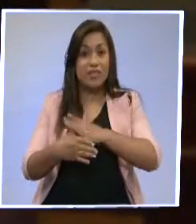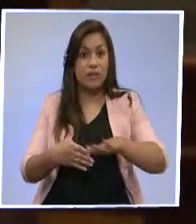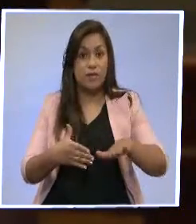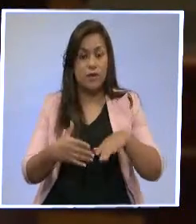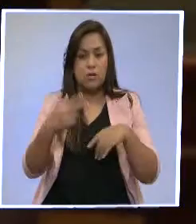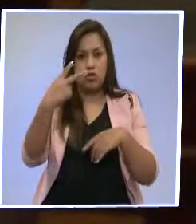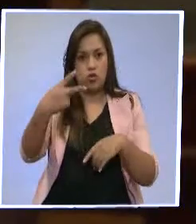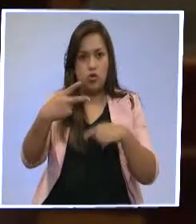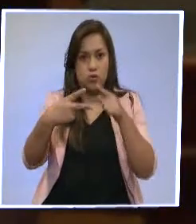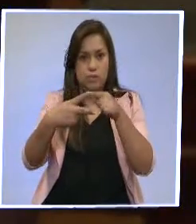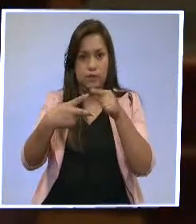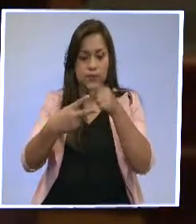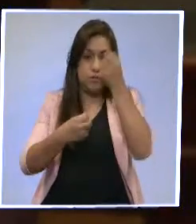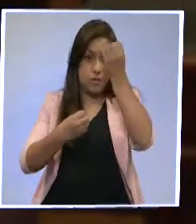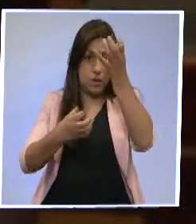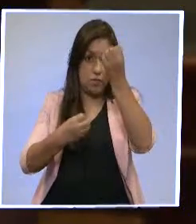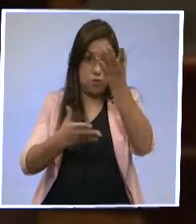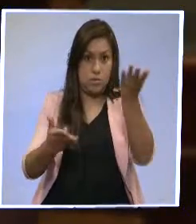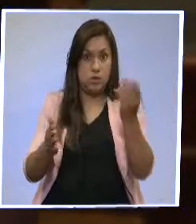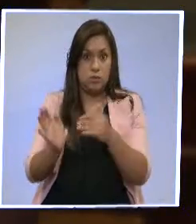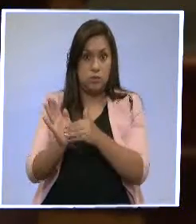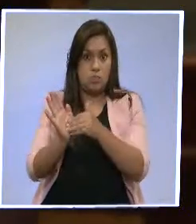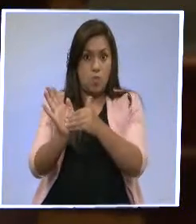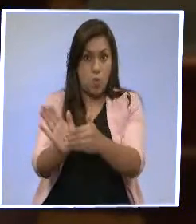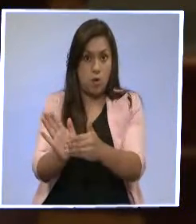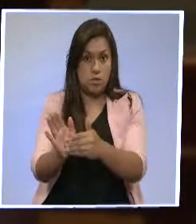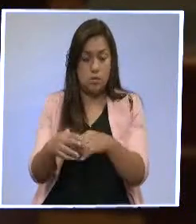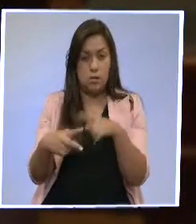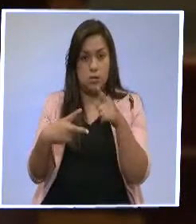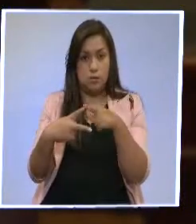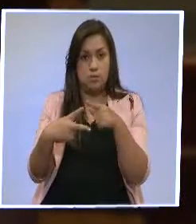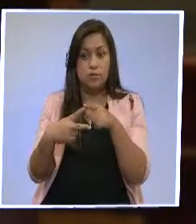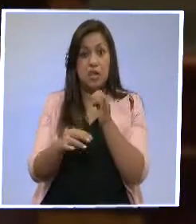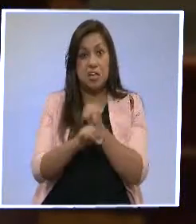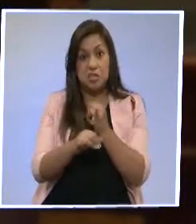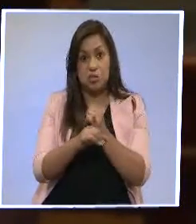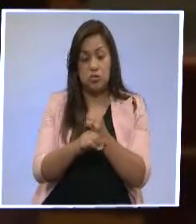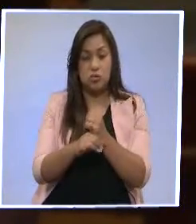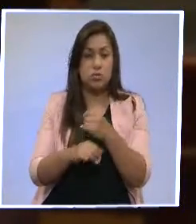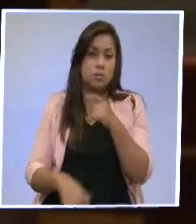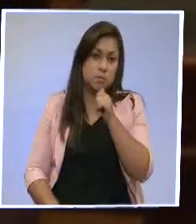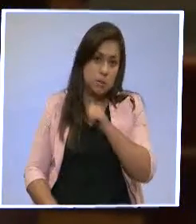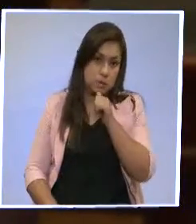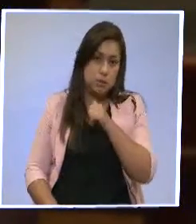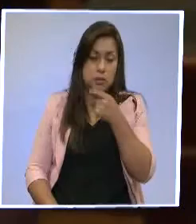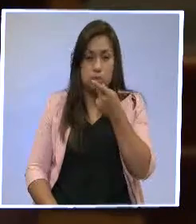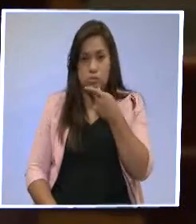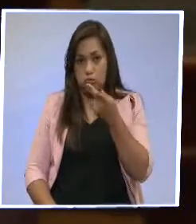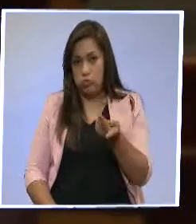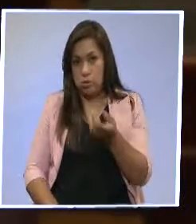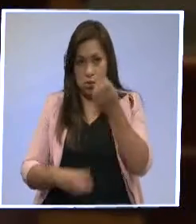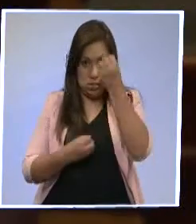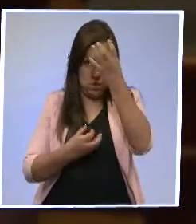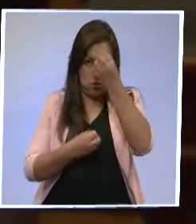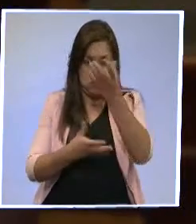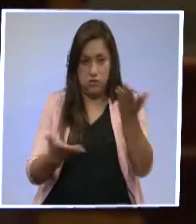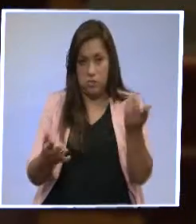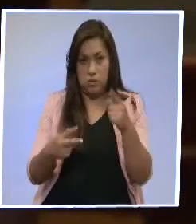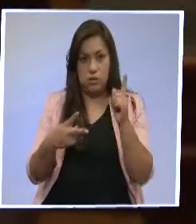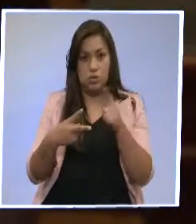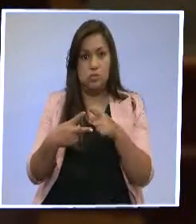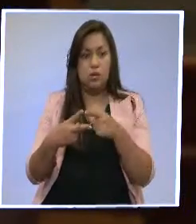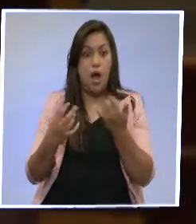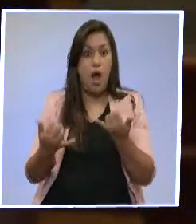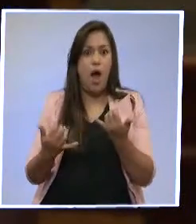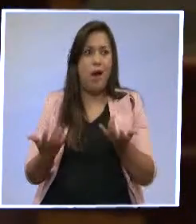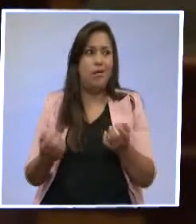información que va a ser, o que va a ser utilizada por las instituciones, tanto privadas como públicas, para que no tengamos lo que